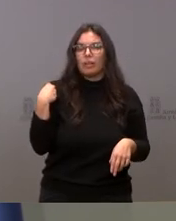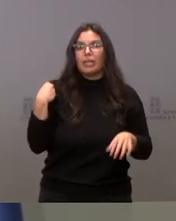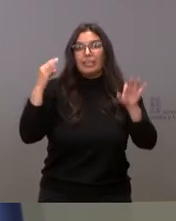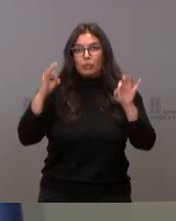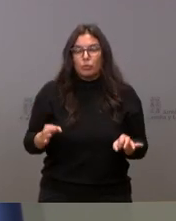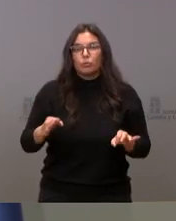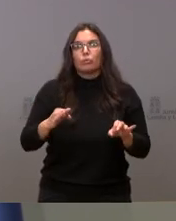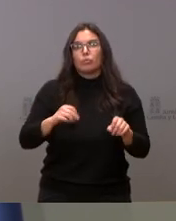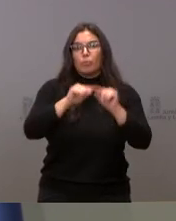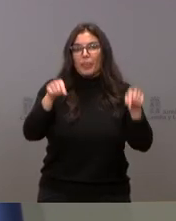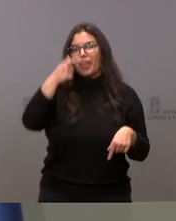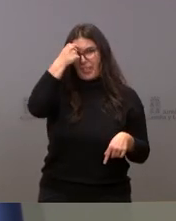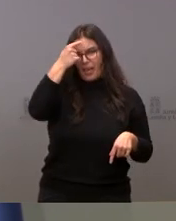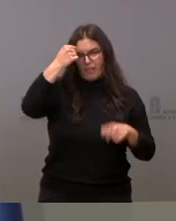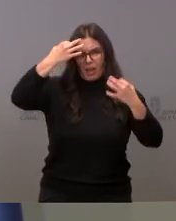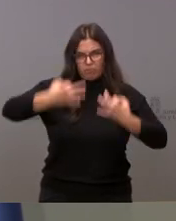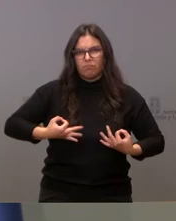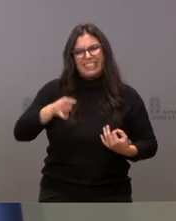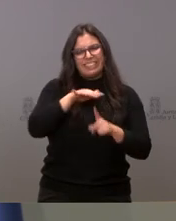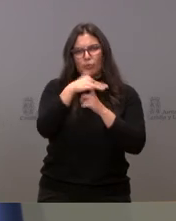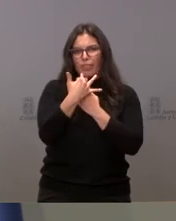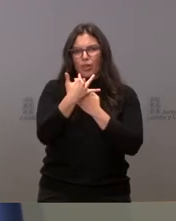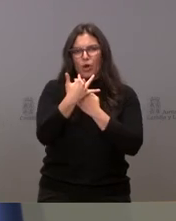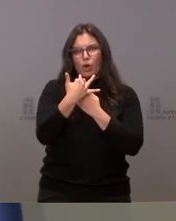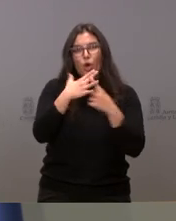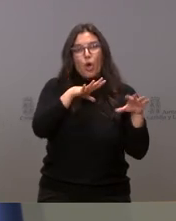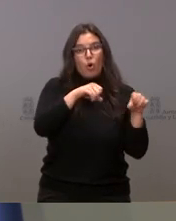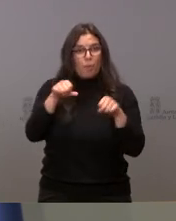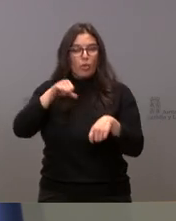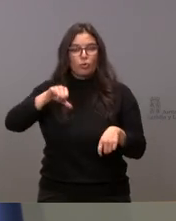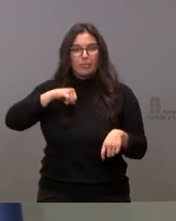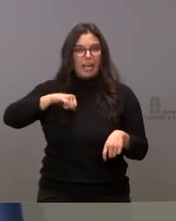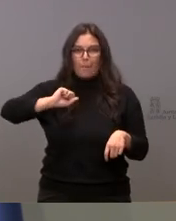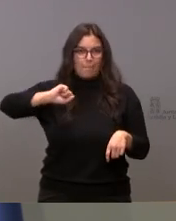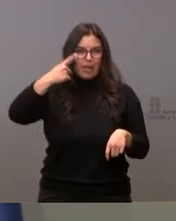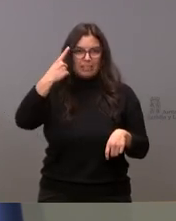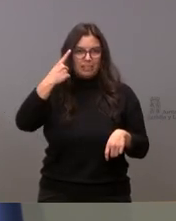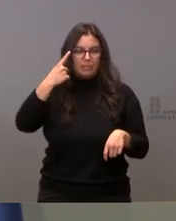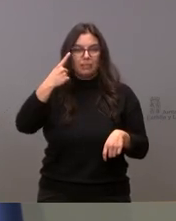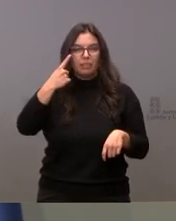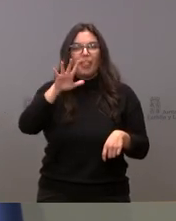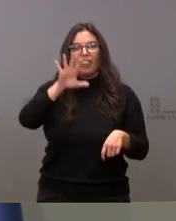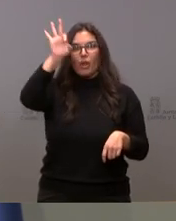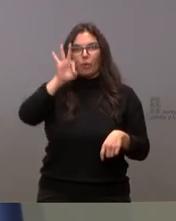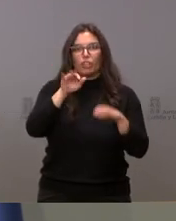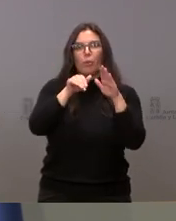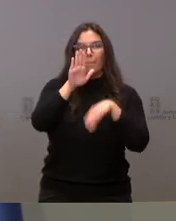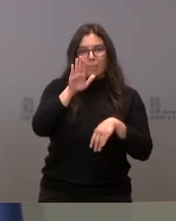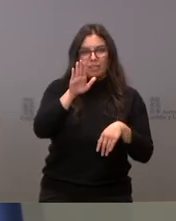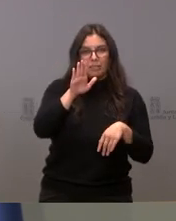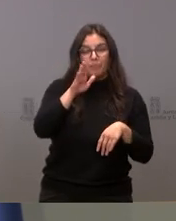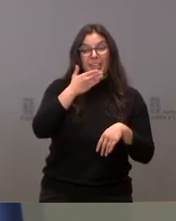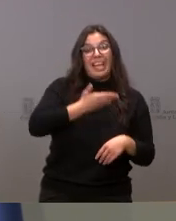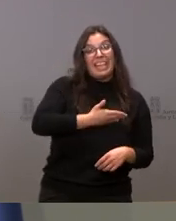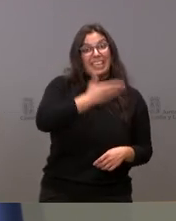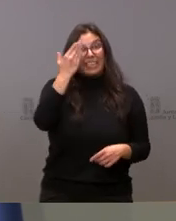momento, es la provincia de Ávila, la unidad que tiene una situación de ocupación hospitalaria por encima del 5%, el resto